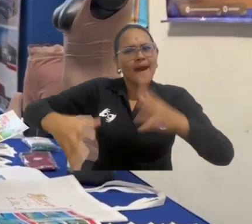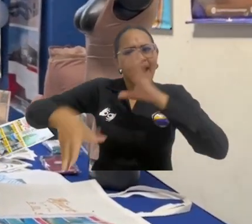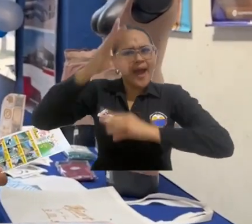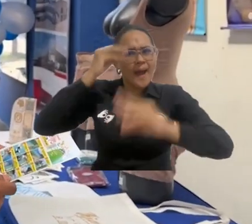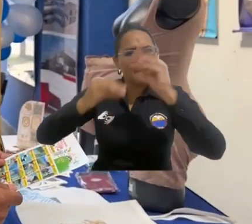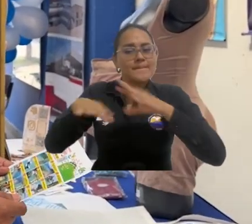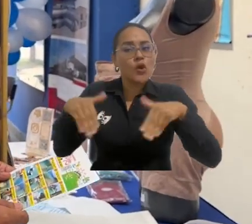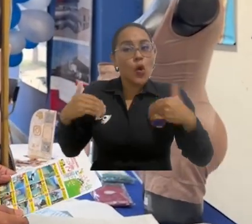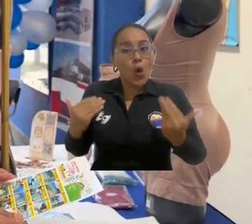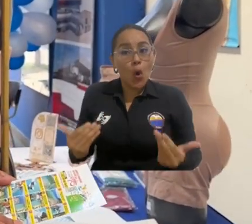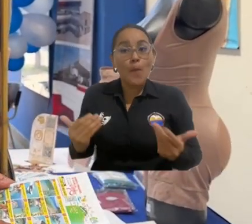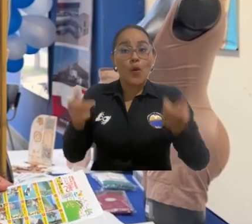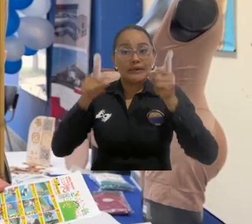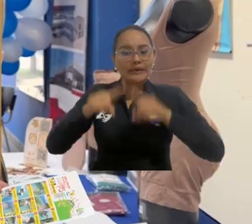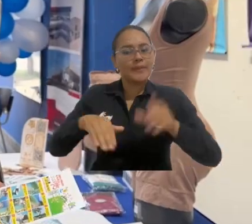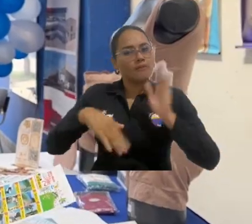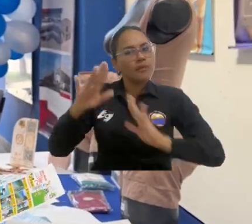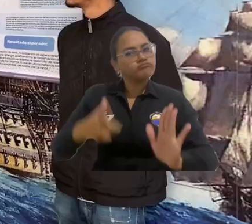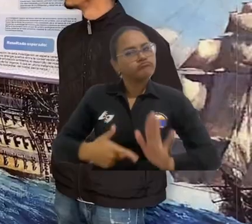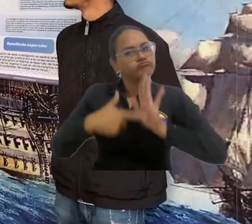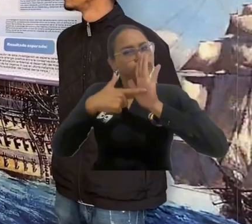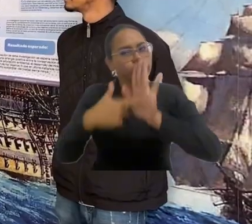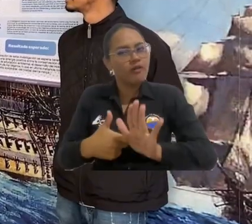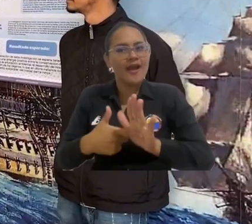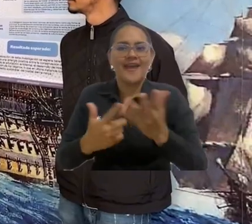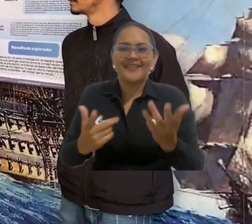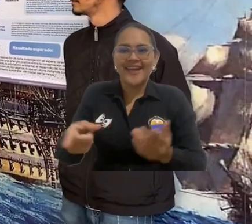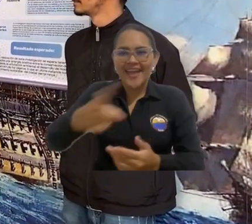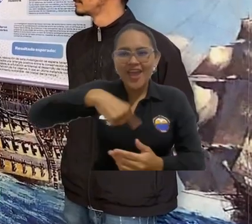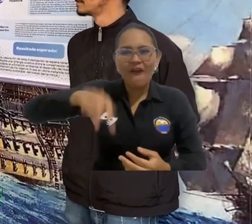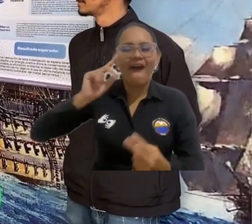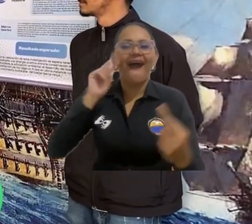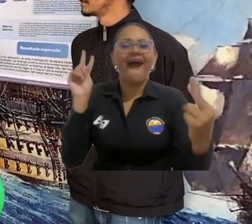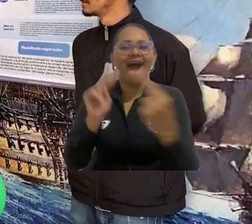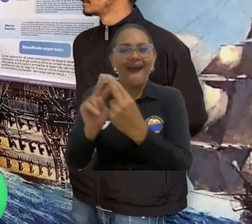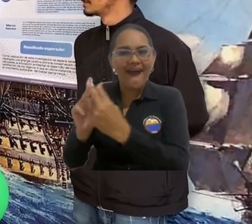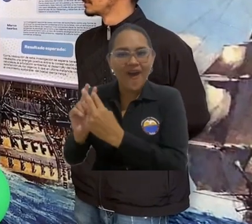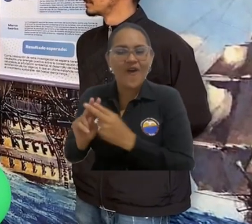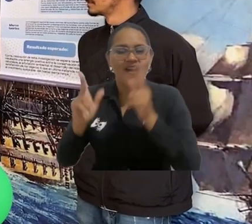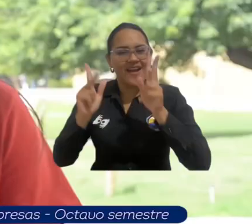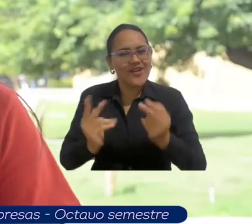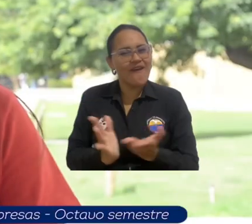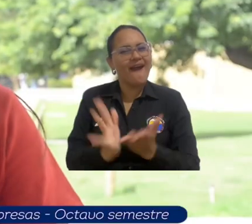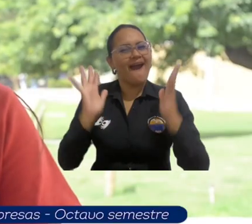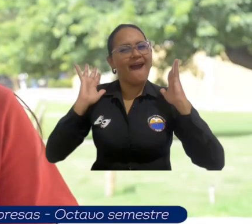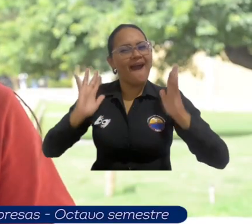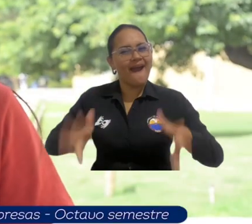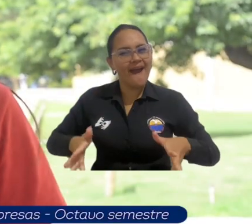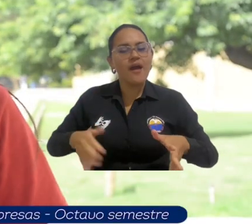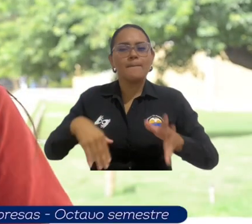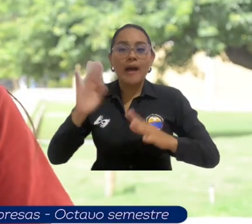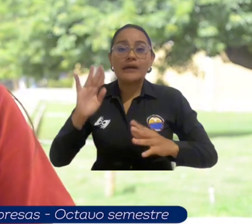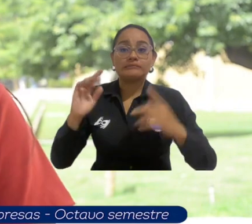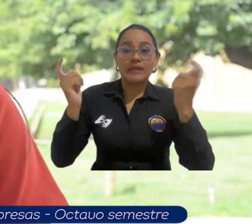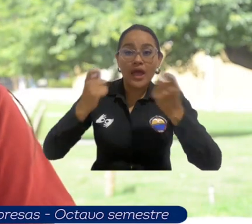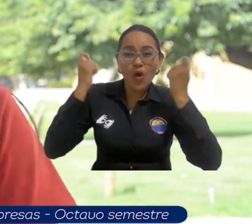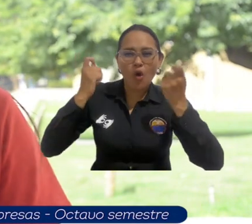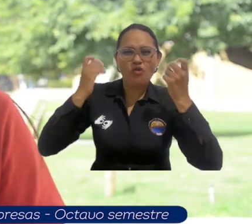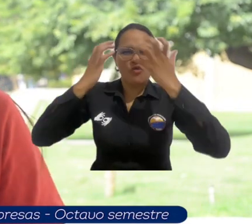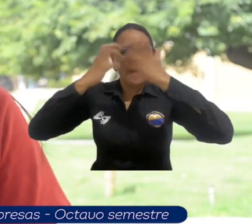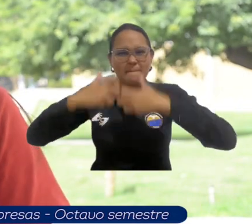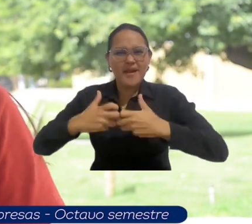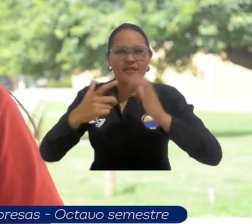durante todo el semestre. También nos damos a conocer con diferentes estudiantes que están participando, mostrando los